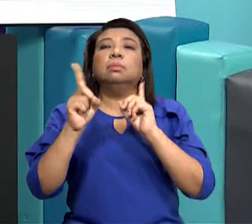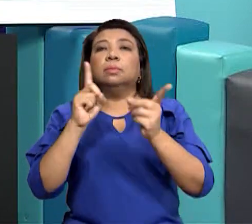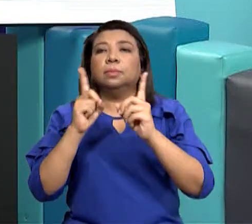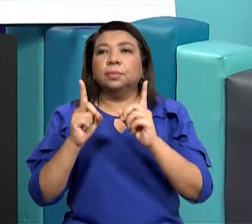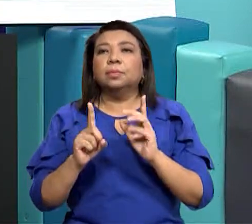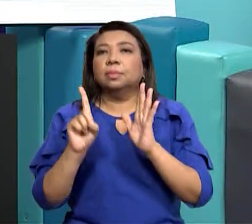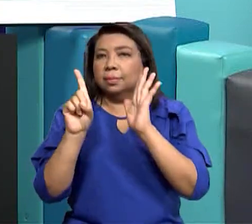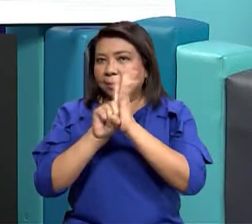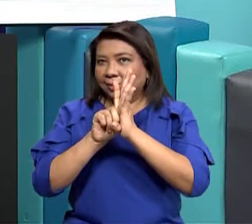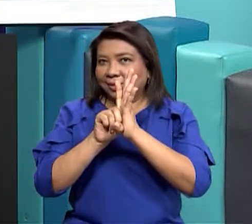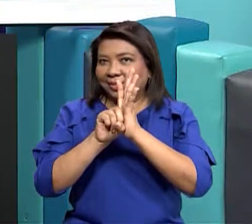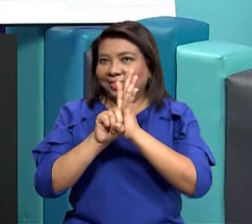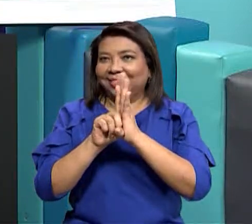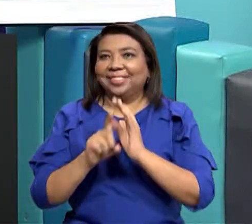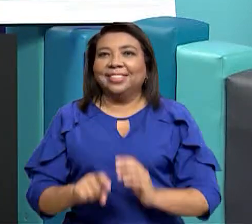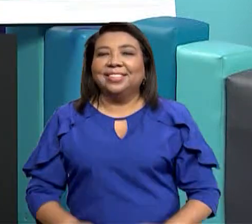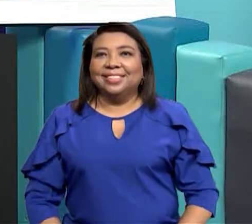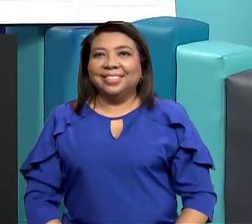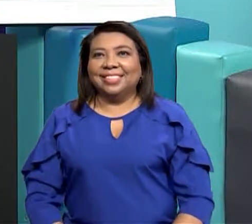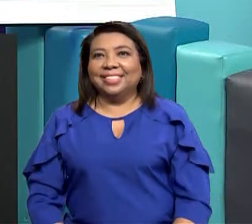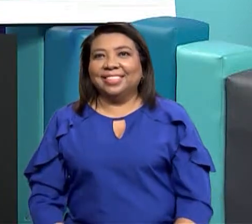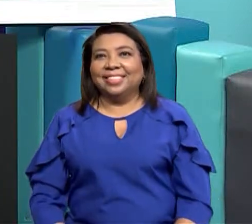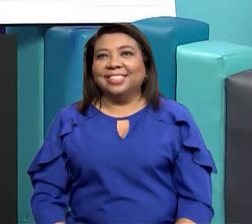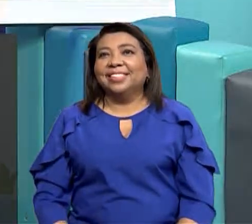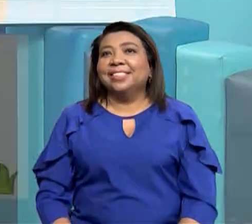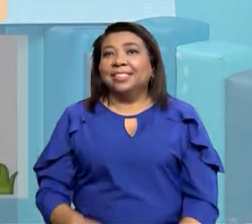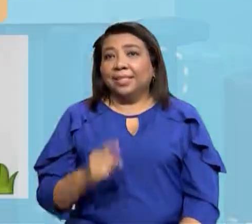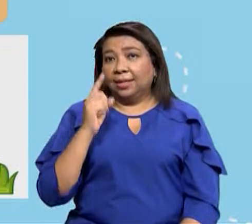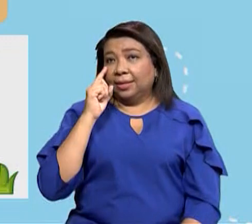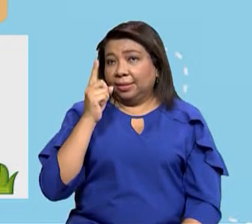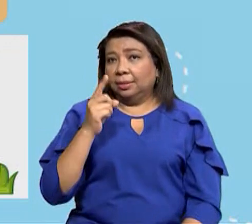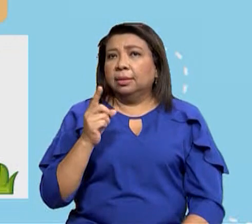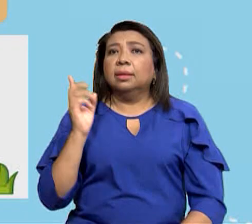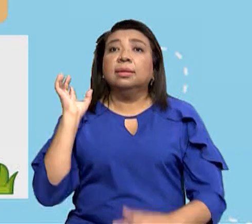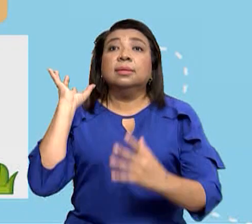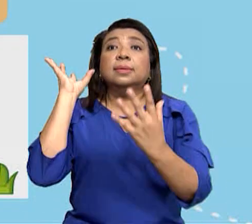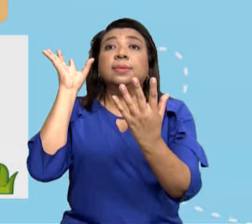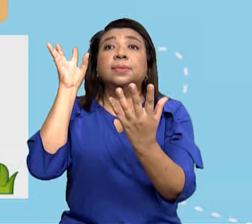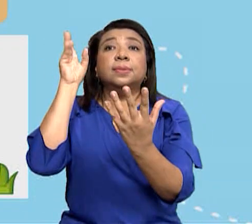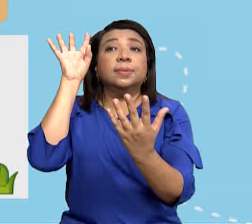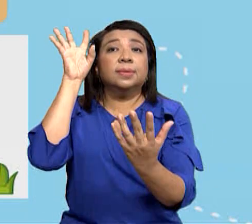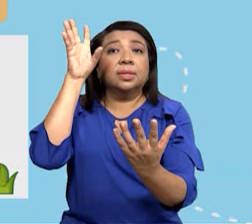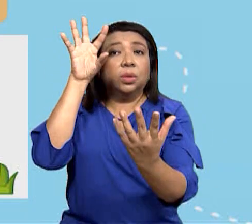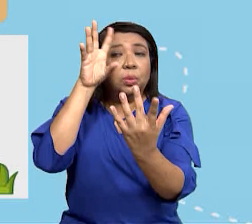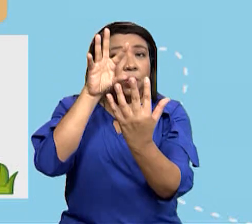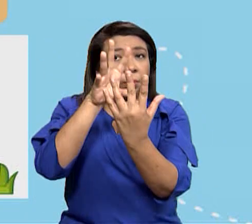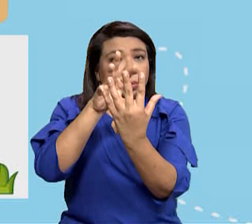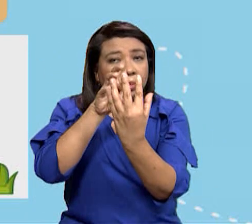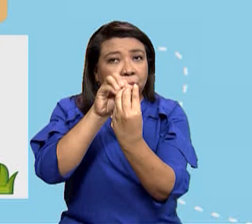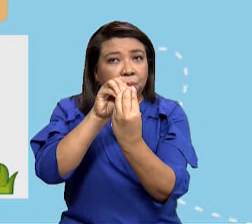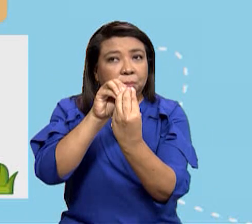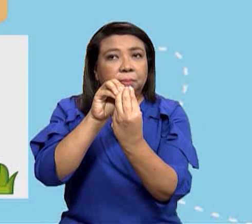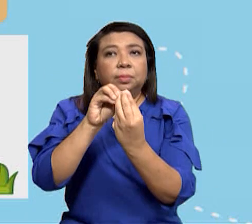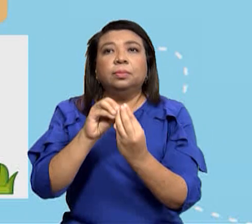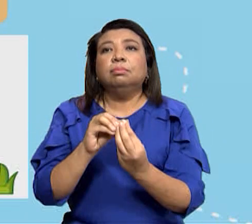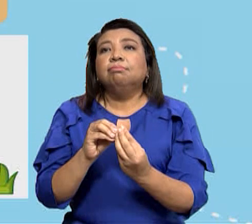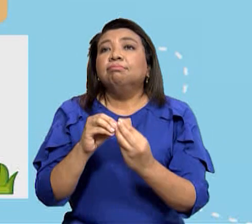derechos, vamos a repasar un poco el tema, los invito a que